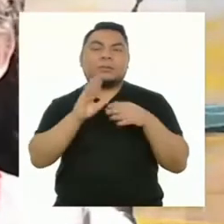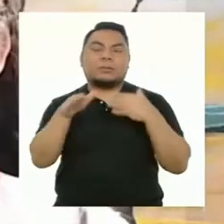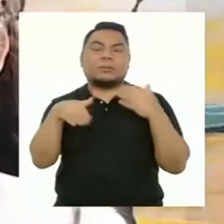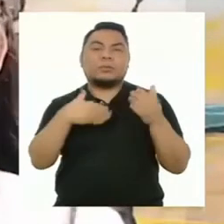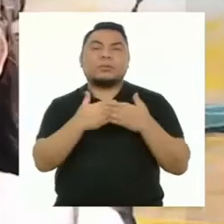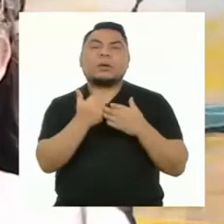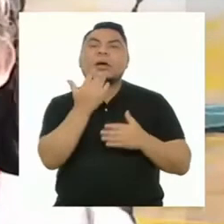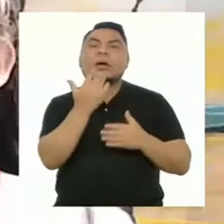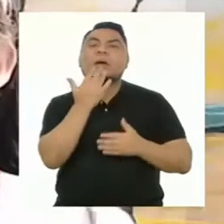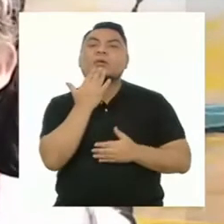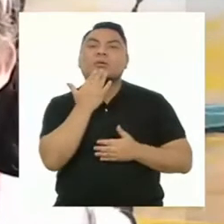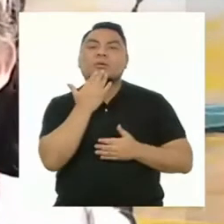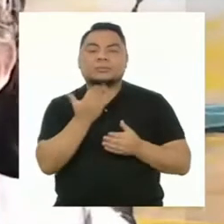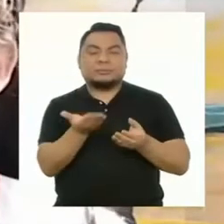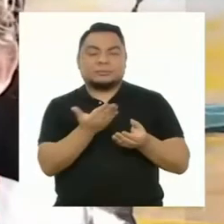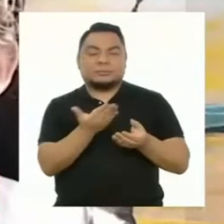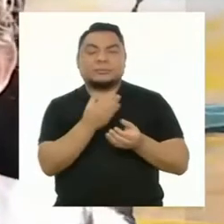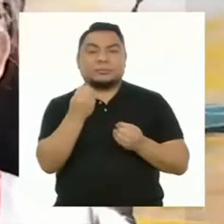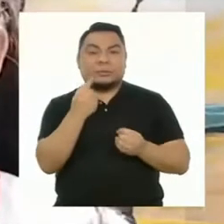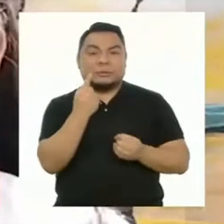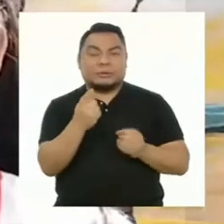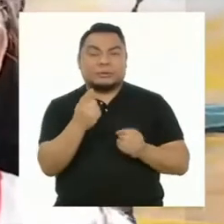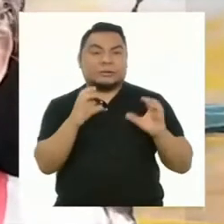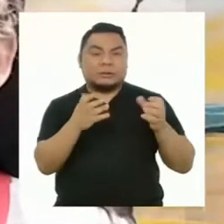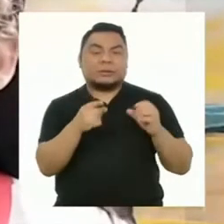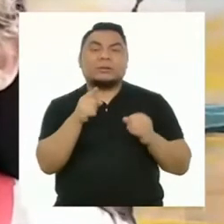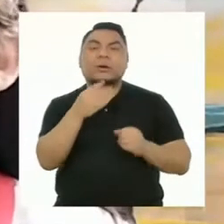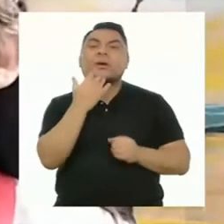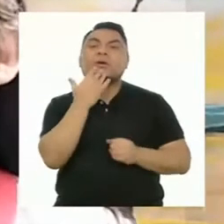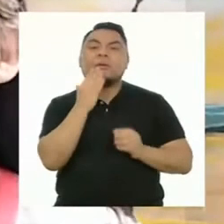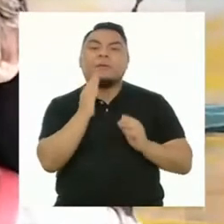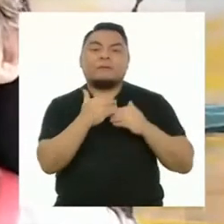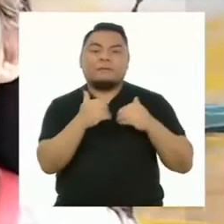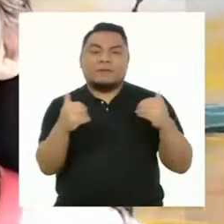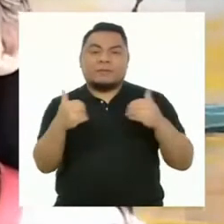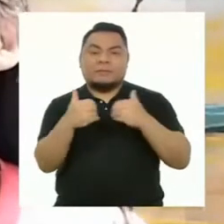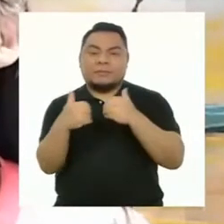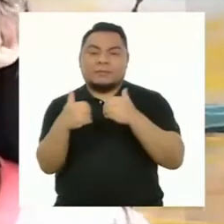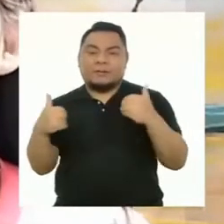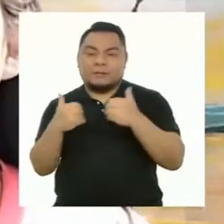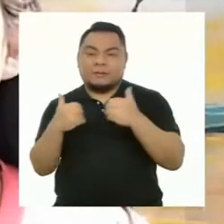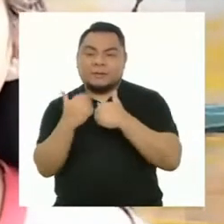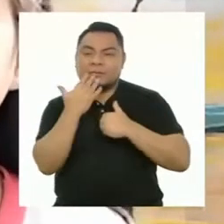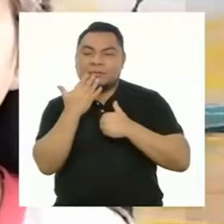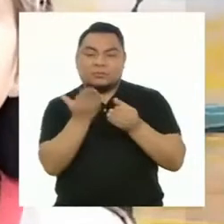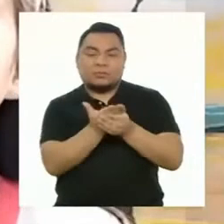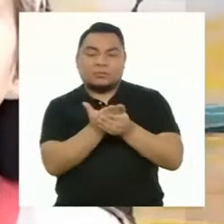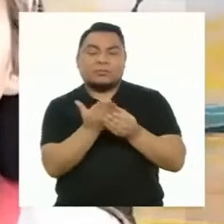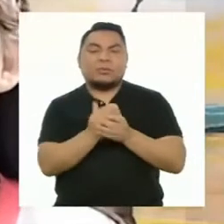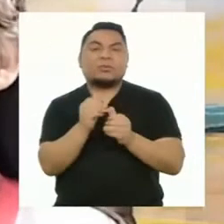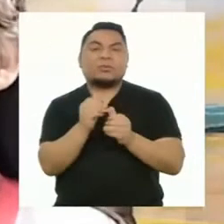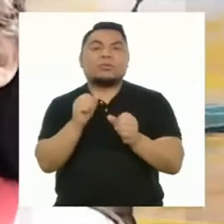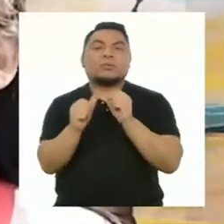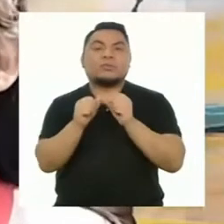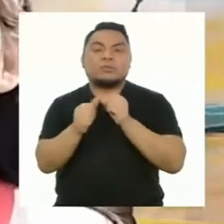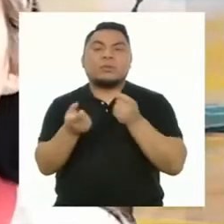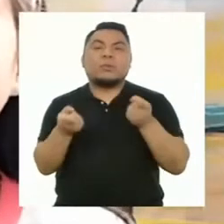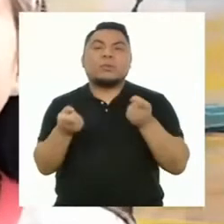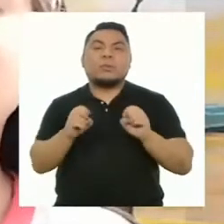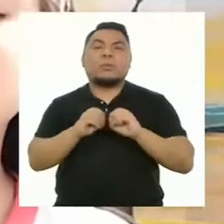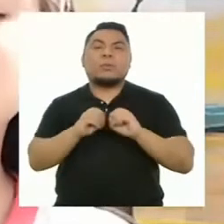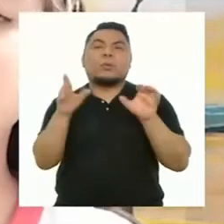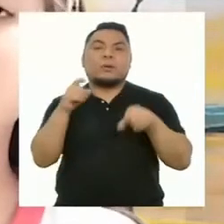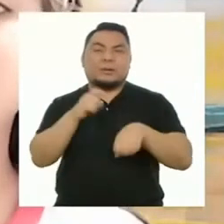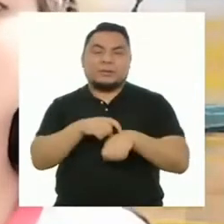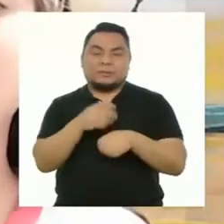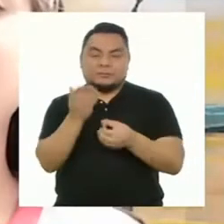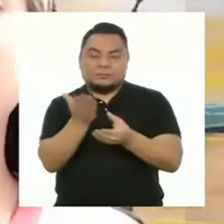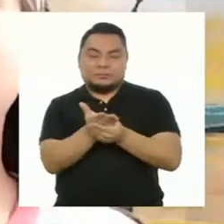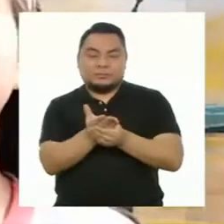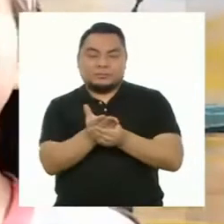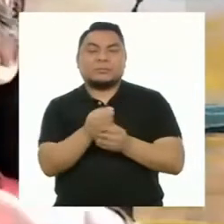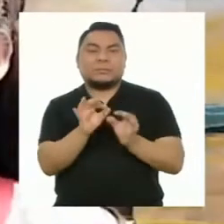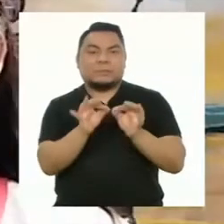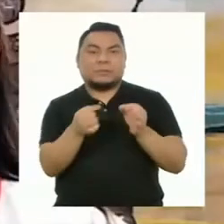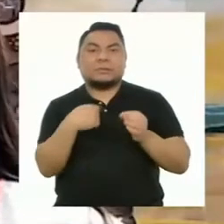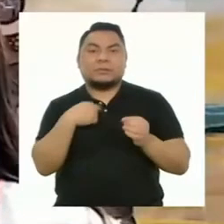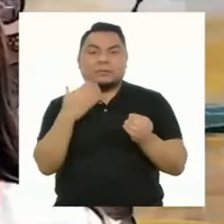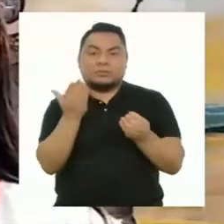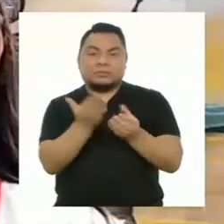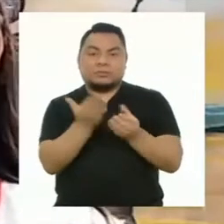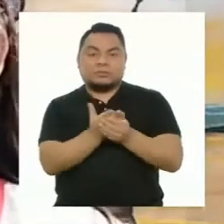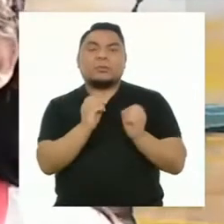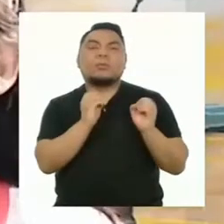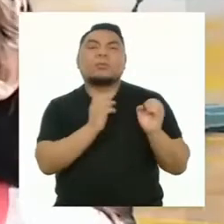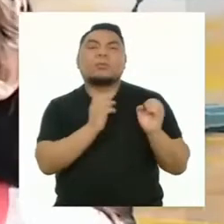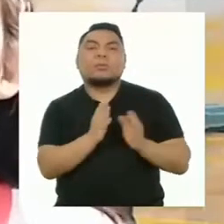sesiones de colores, ya que cada sesión tiene su color y así su fecha y área. Y así mantengo mi